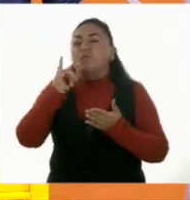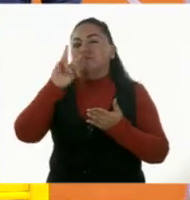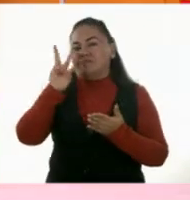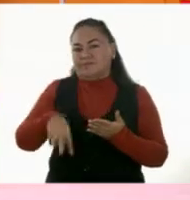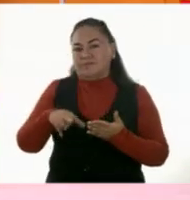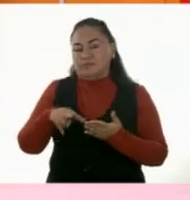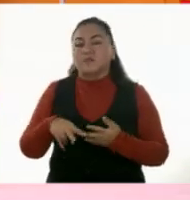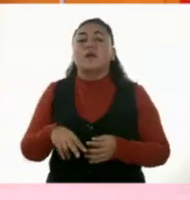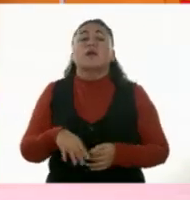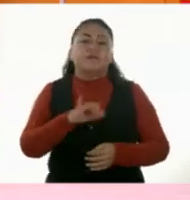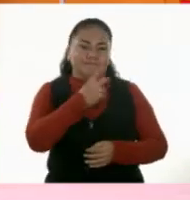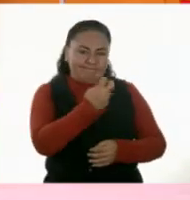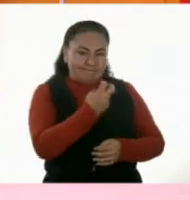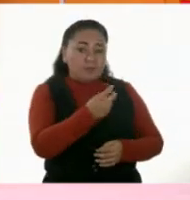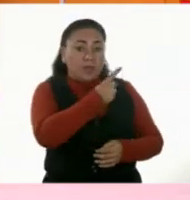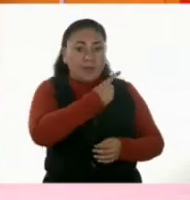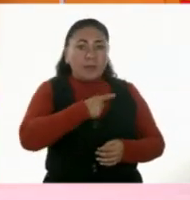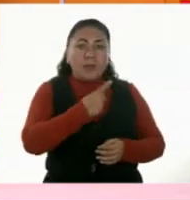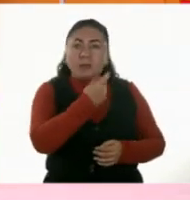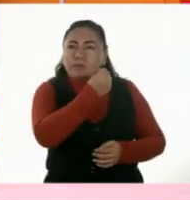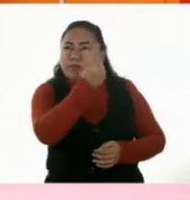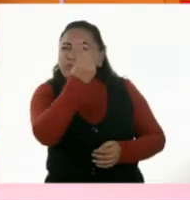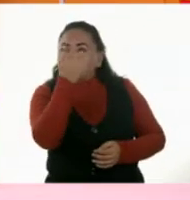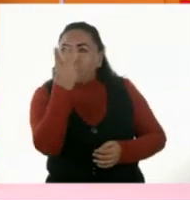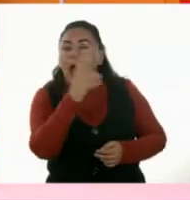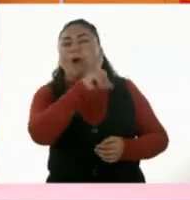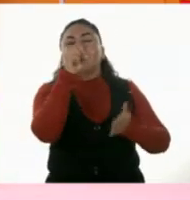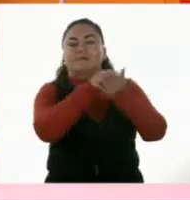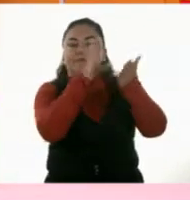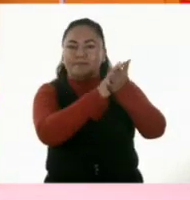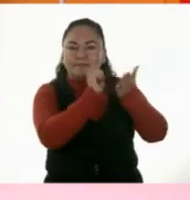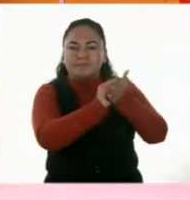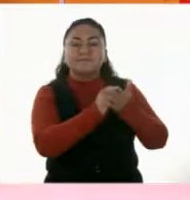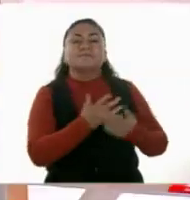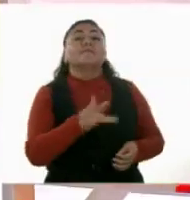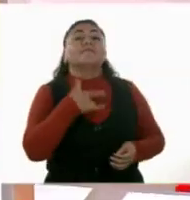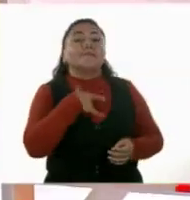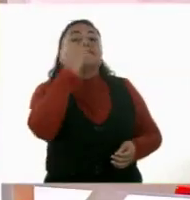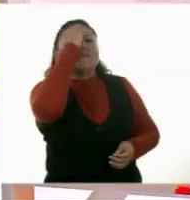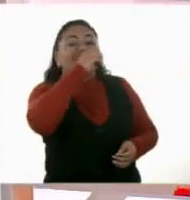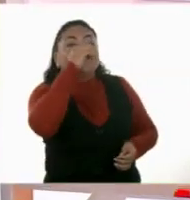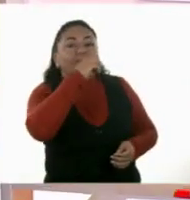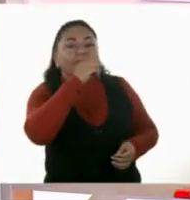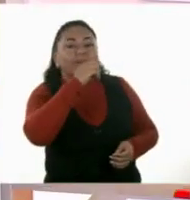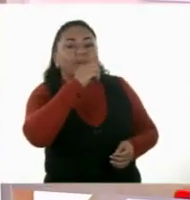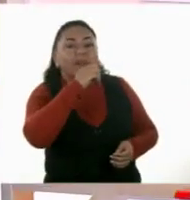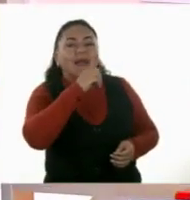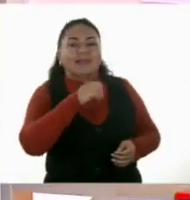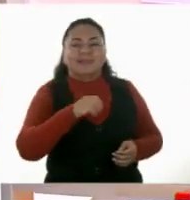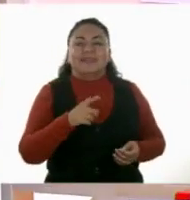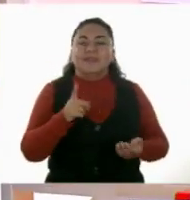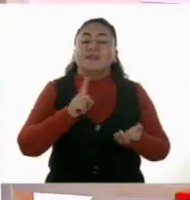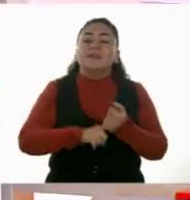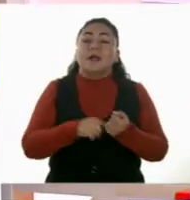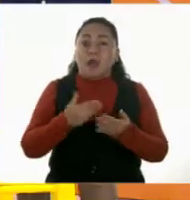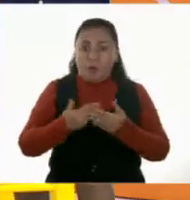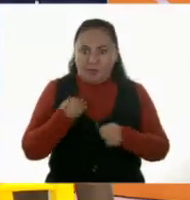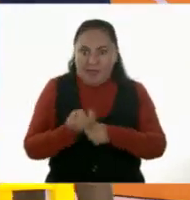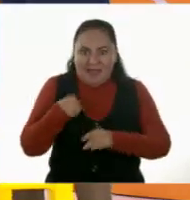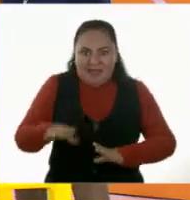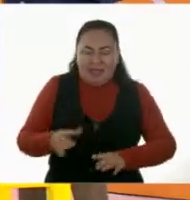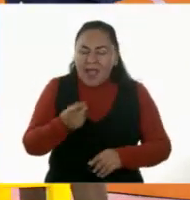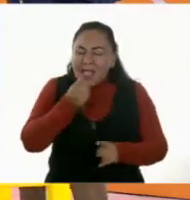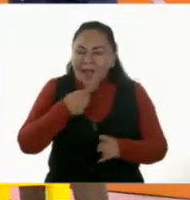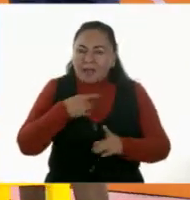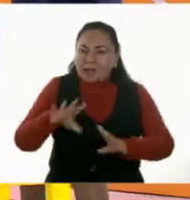que contar y comprobar nuestros resultados. ¿Qué te pareció? Me pareció muy bien. Ahora ya no me aventuré a decir